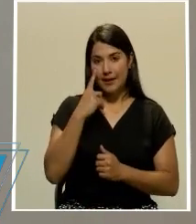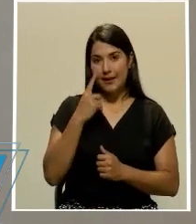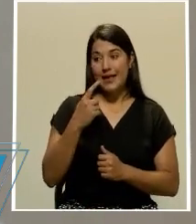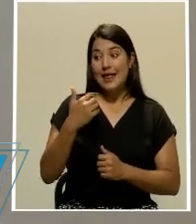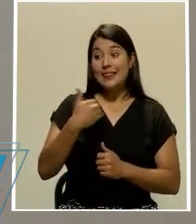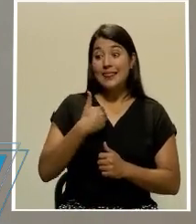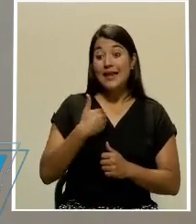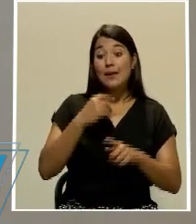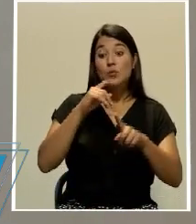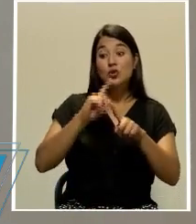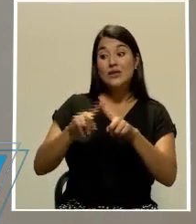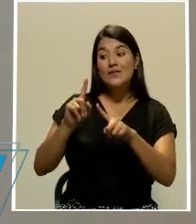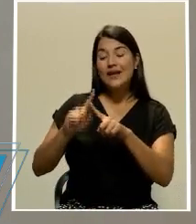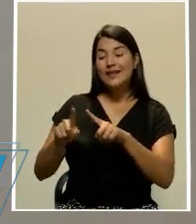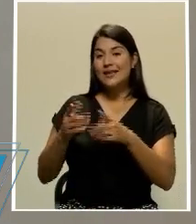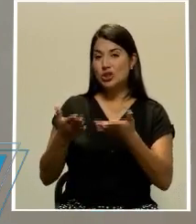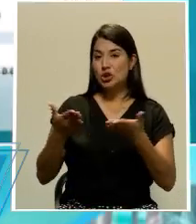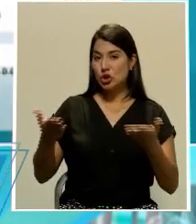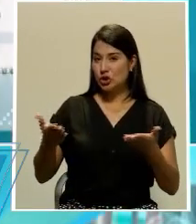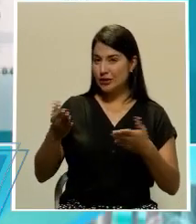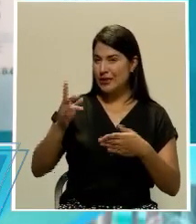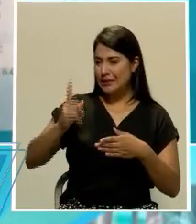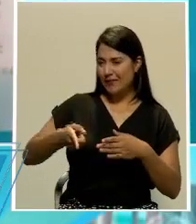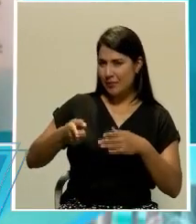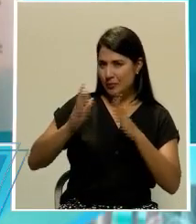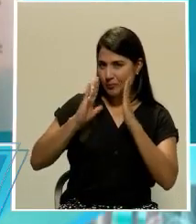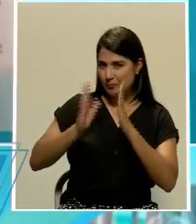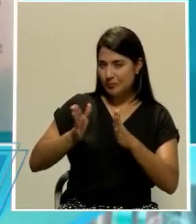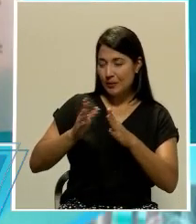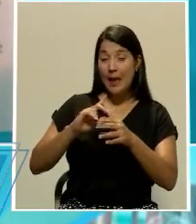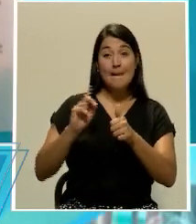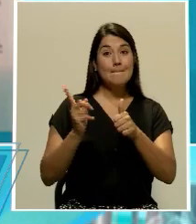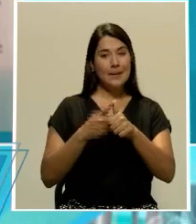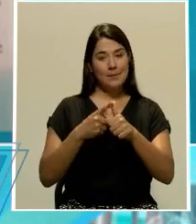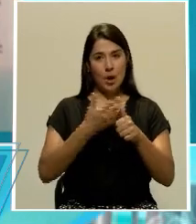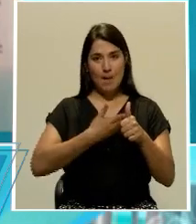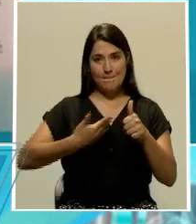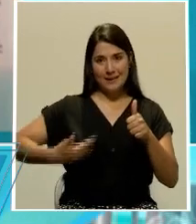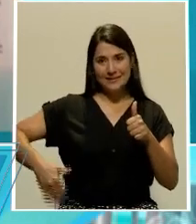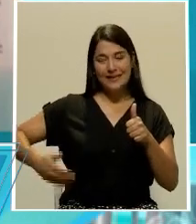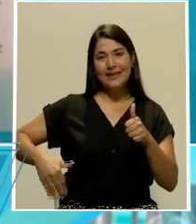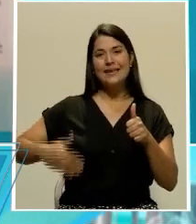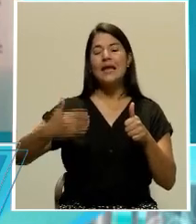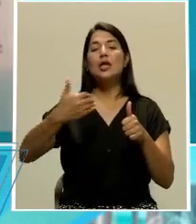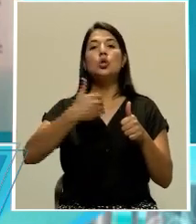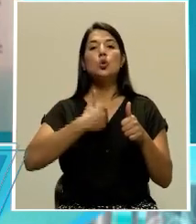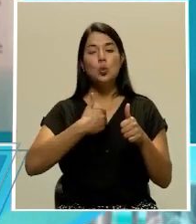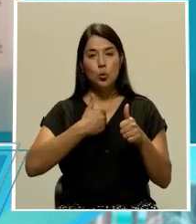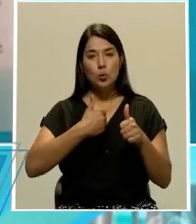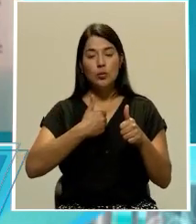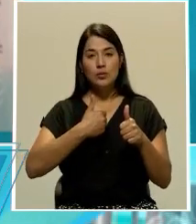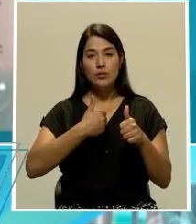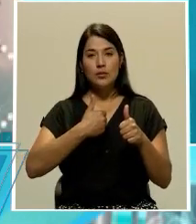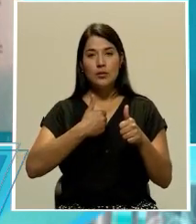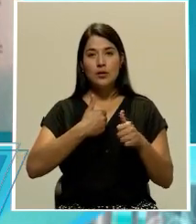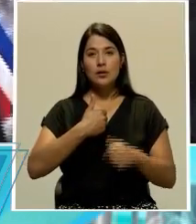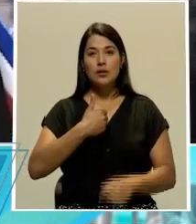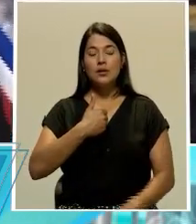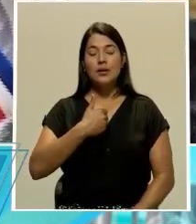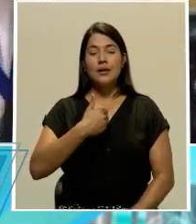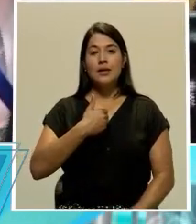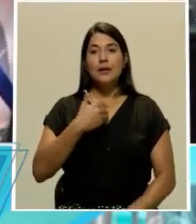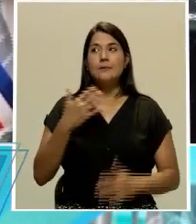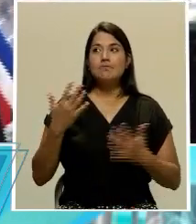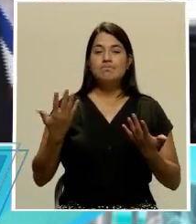hay varias cosas que llaman la atención. La primera es que debió haber habido una, digamos,